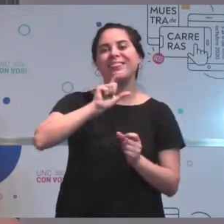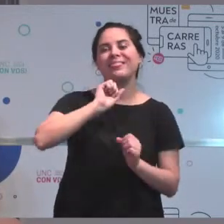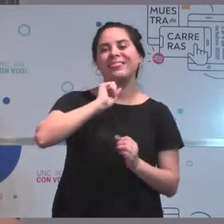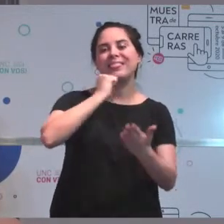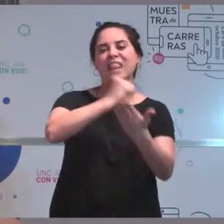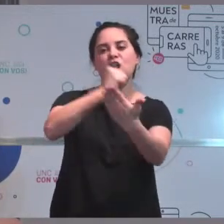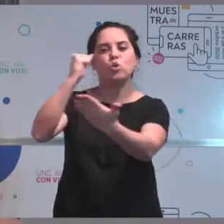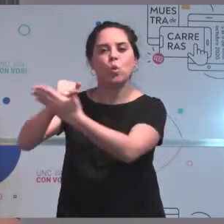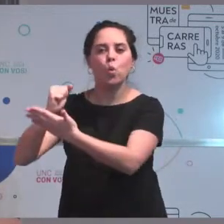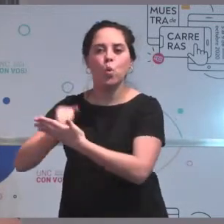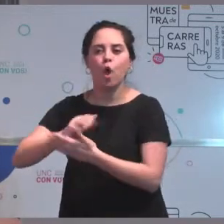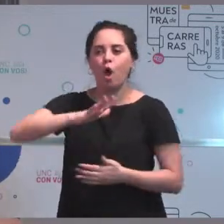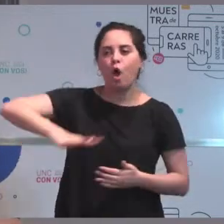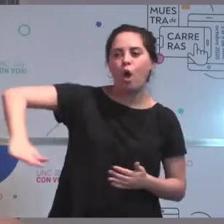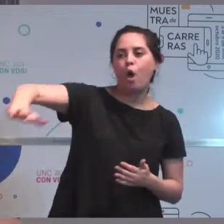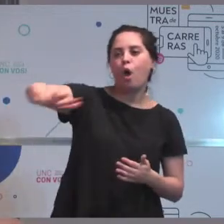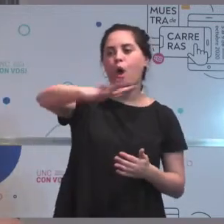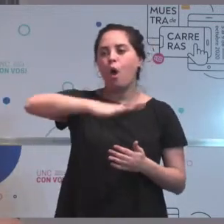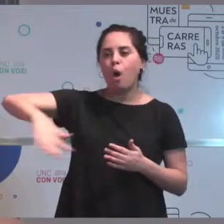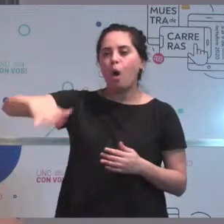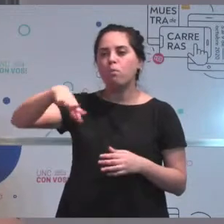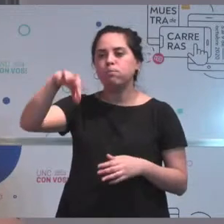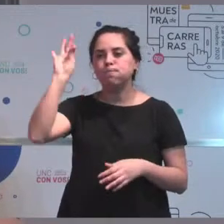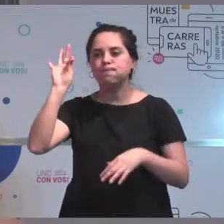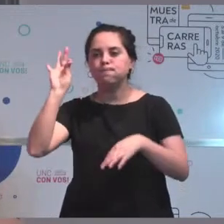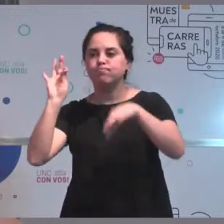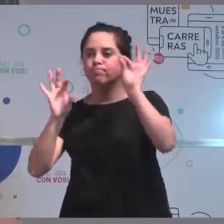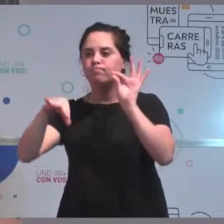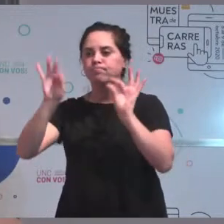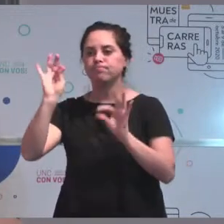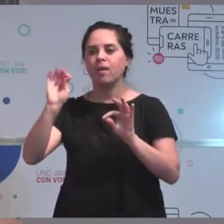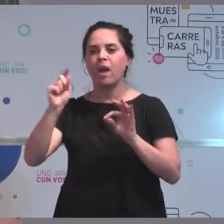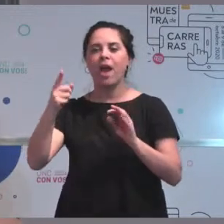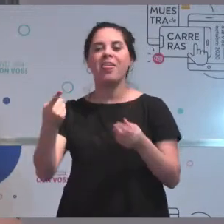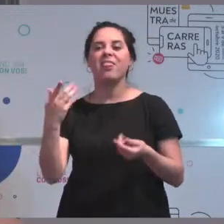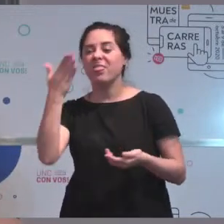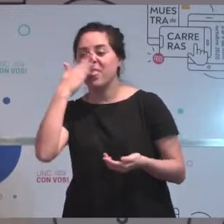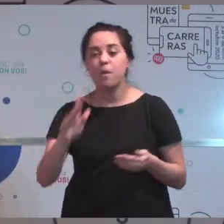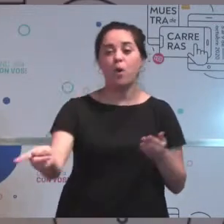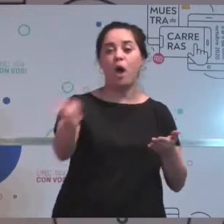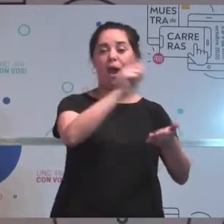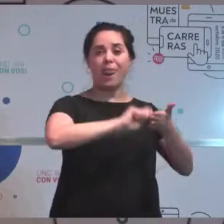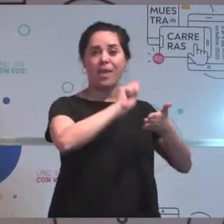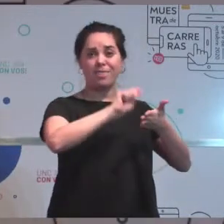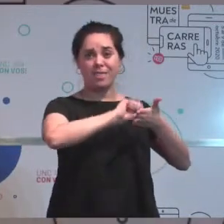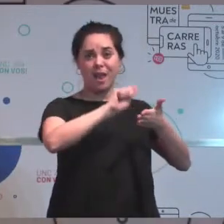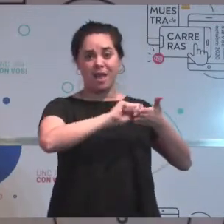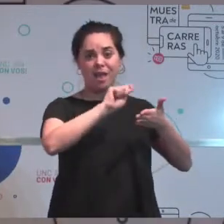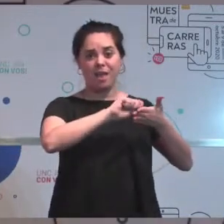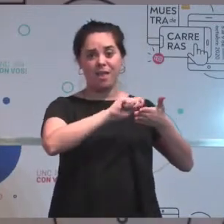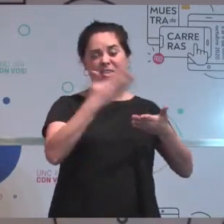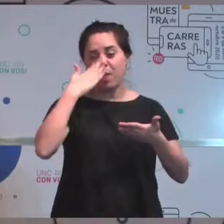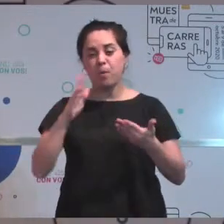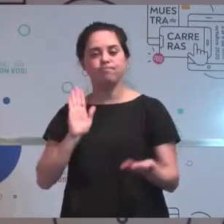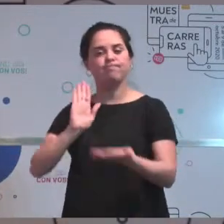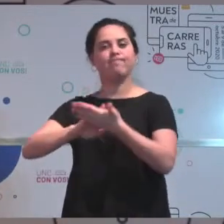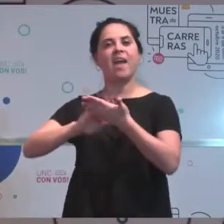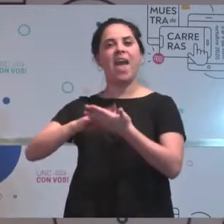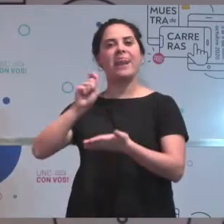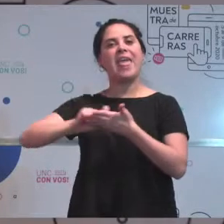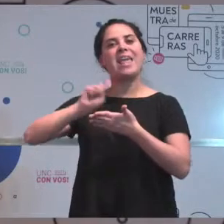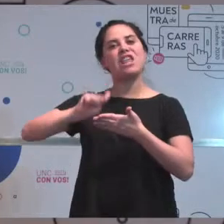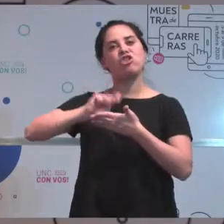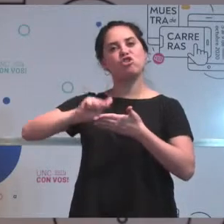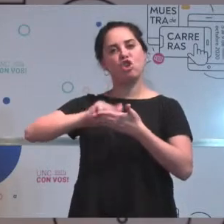Y bueno, registrarlo y darle su salida al registro de propiedad. Bien. O sea que actualmente vos estás dedicado